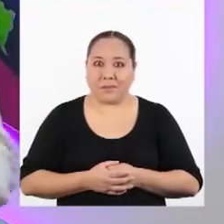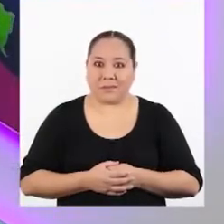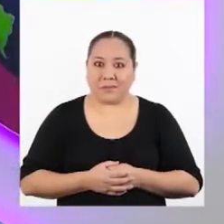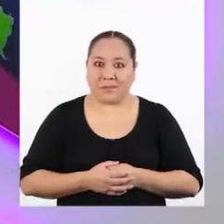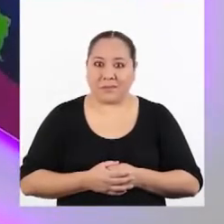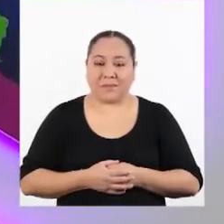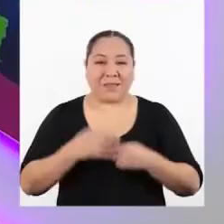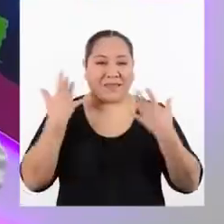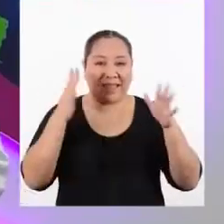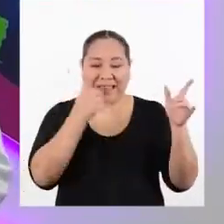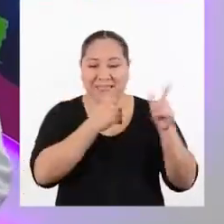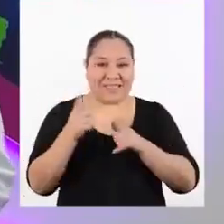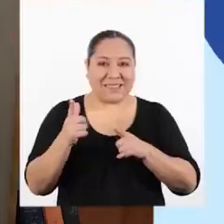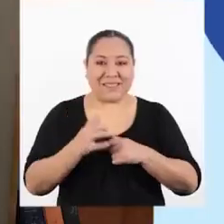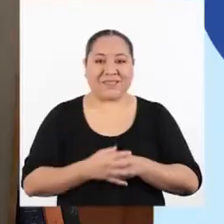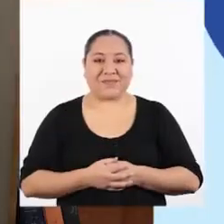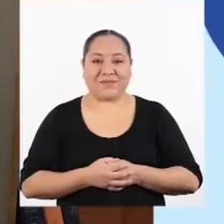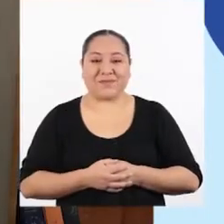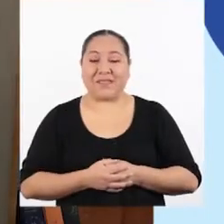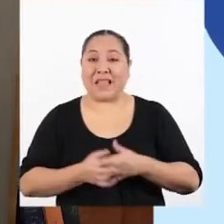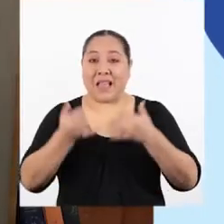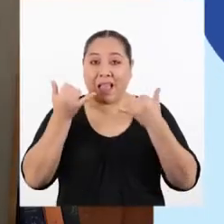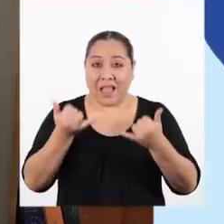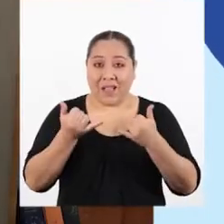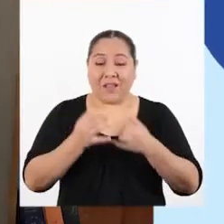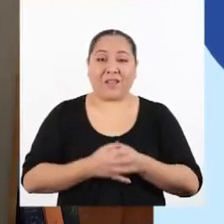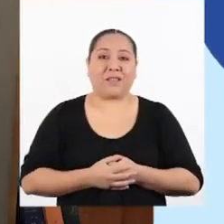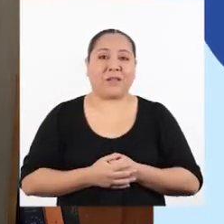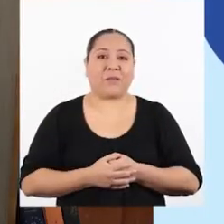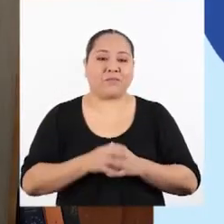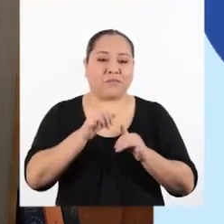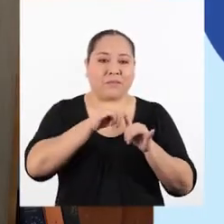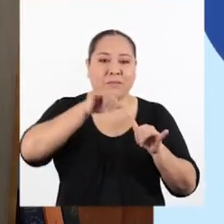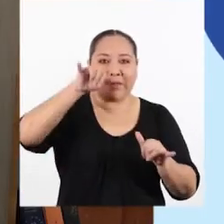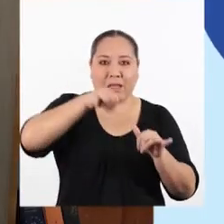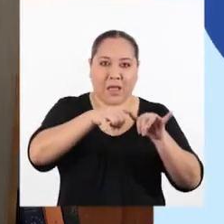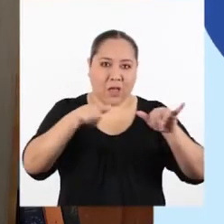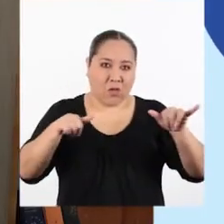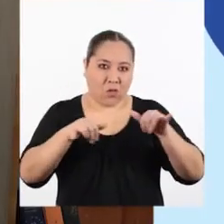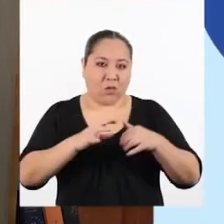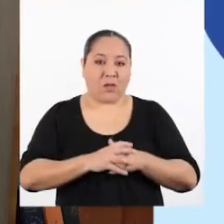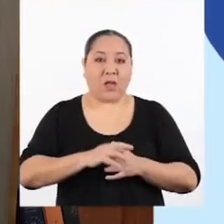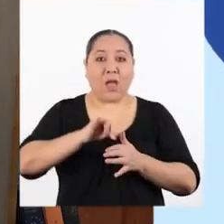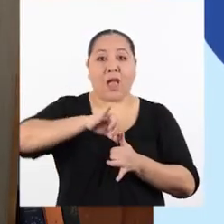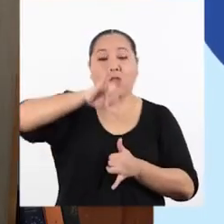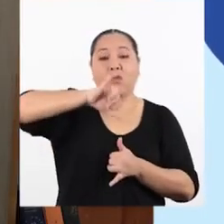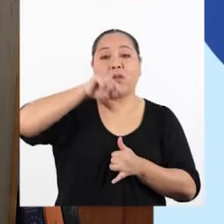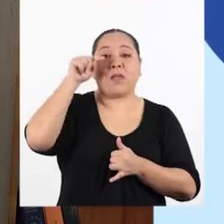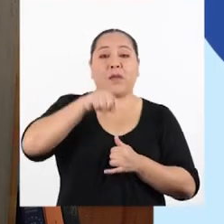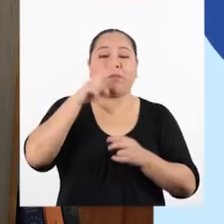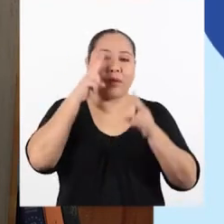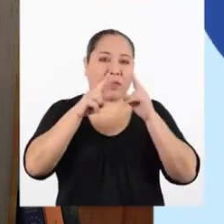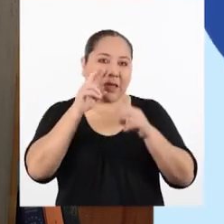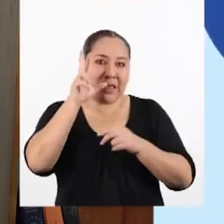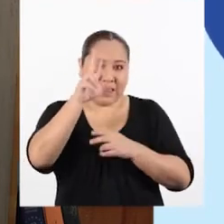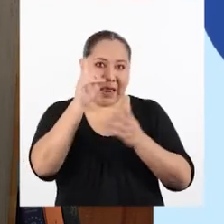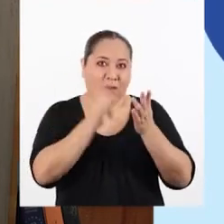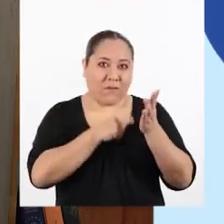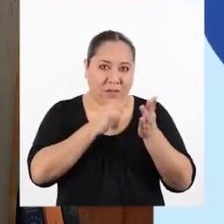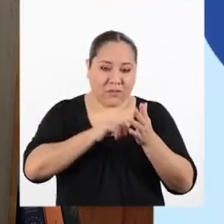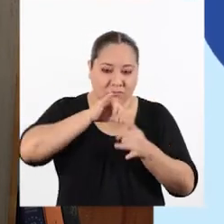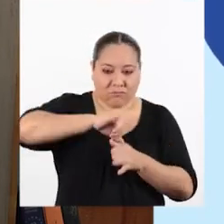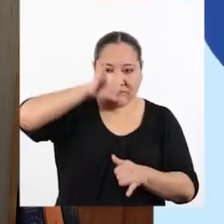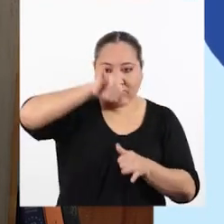¡Ya está! Ahora, mide la altura, Mario, repitiendo este paso tres veces